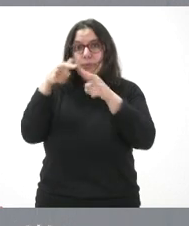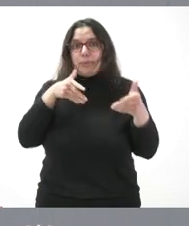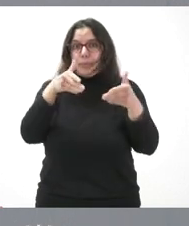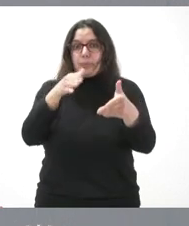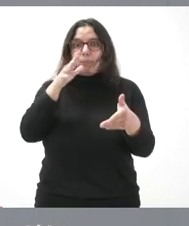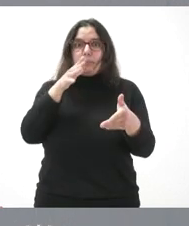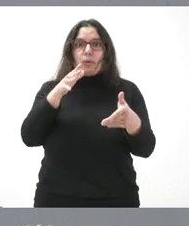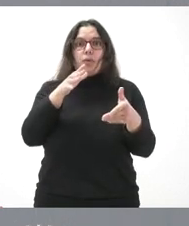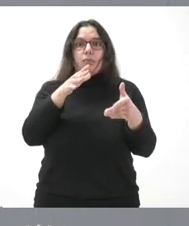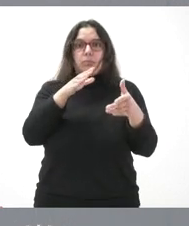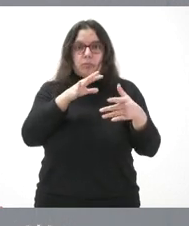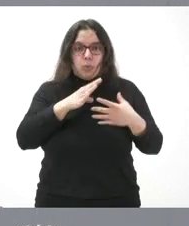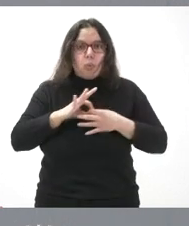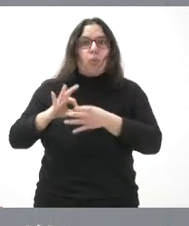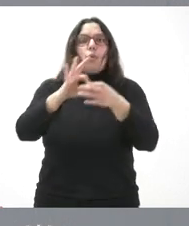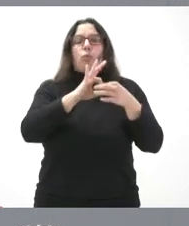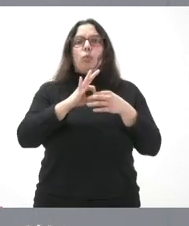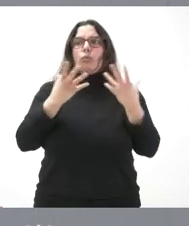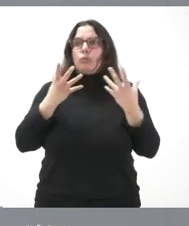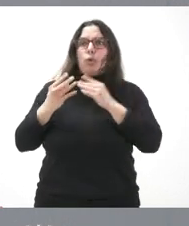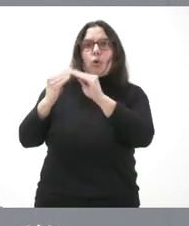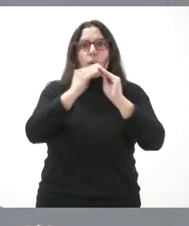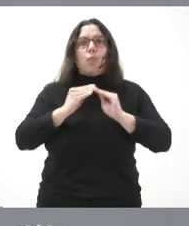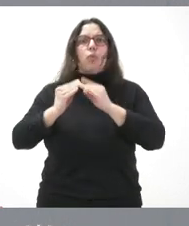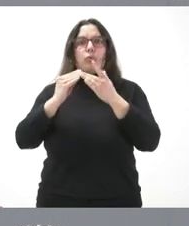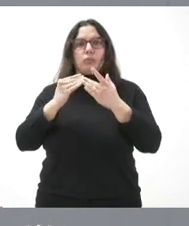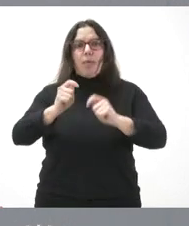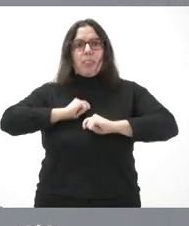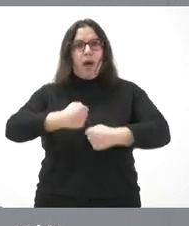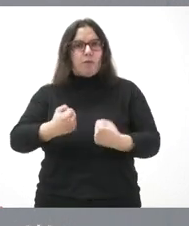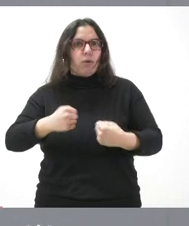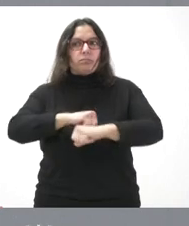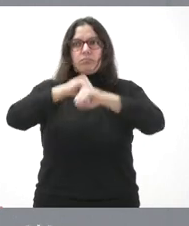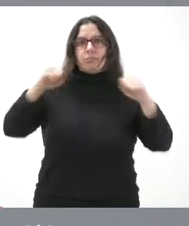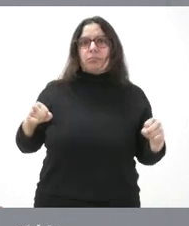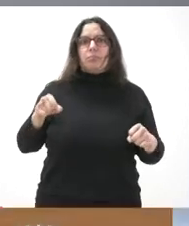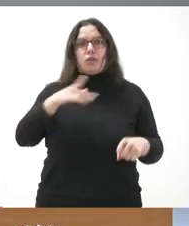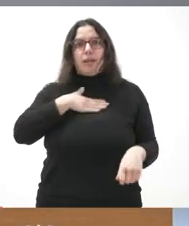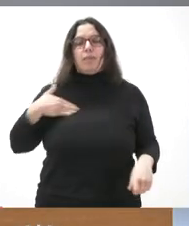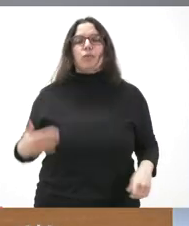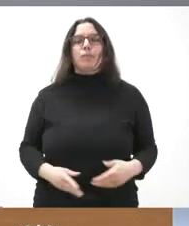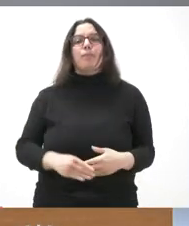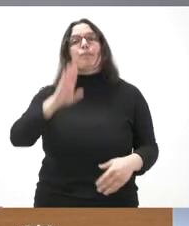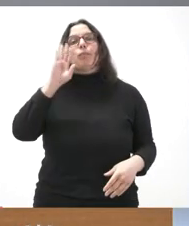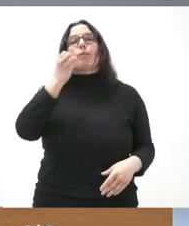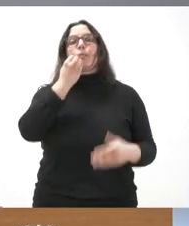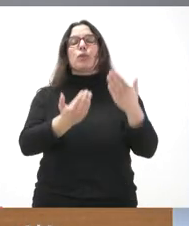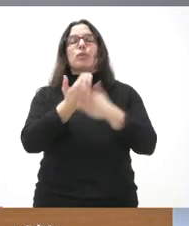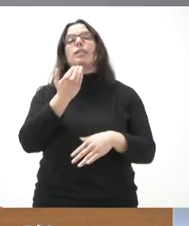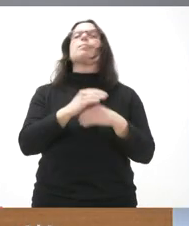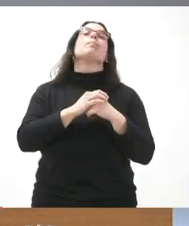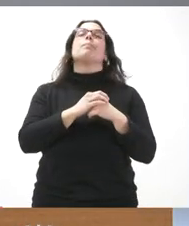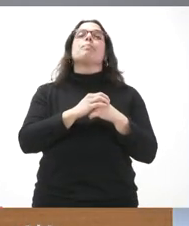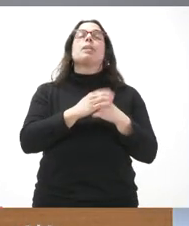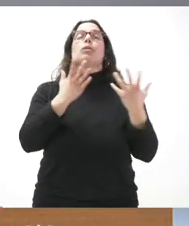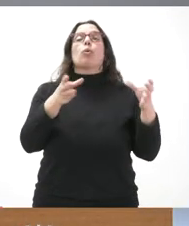que nos une, en aquello que nos es común, en aquello que nos fortalece. Y eso es lo que queremos hacer. Sí, hola, ¿qué tal? Buenos días. Y la apuesta de la Junta